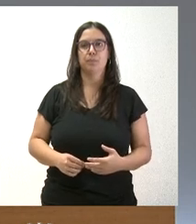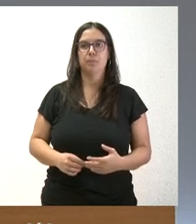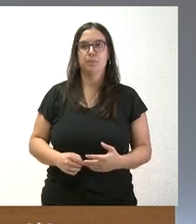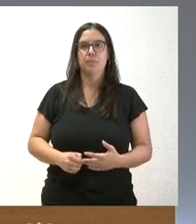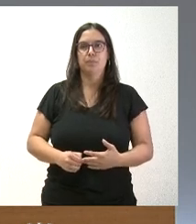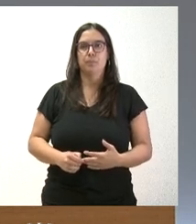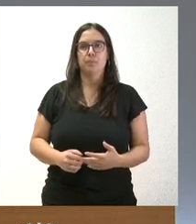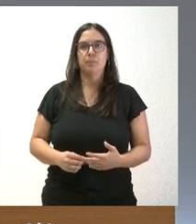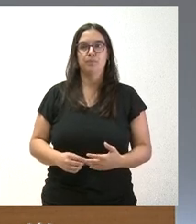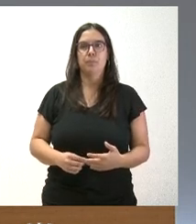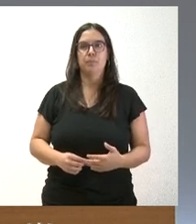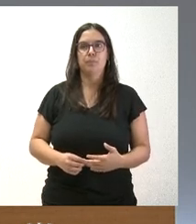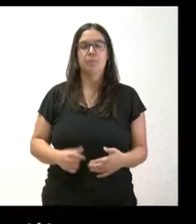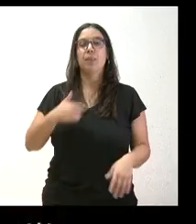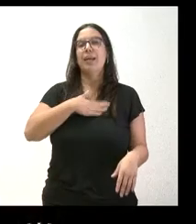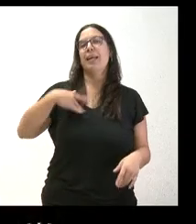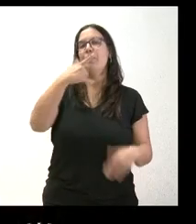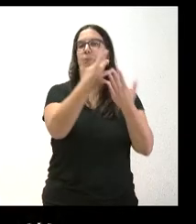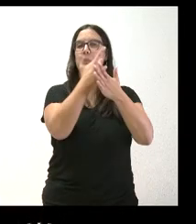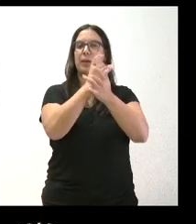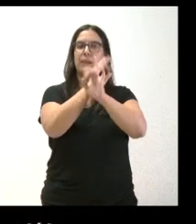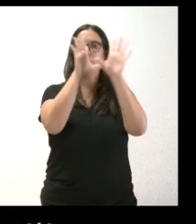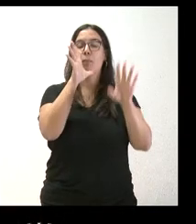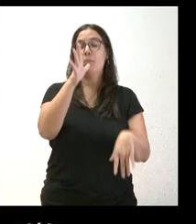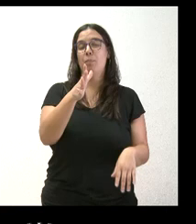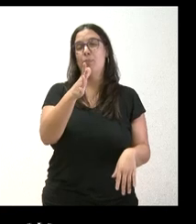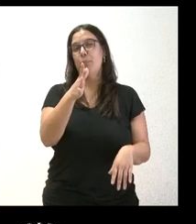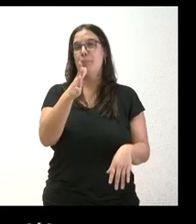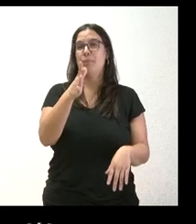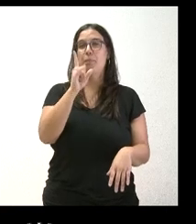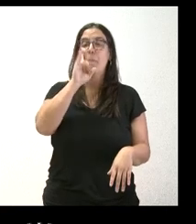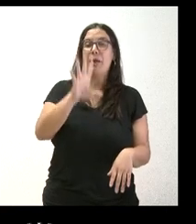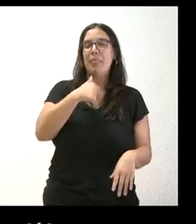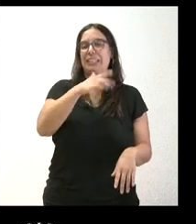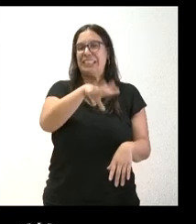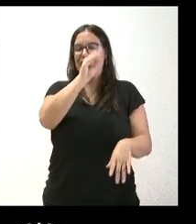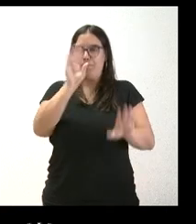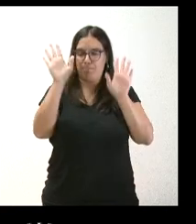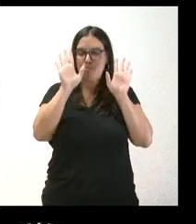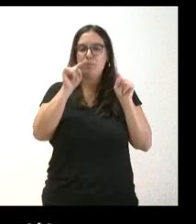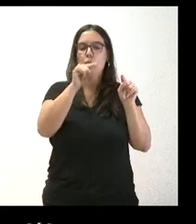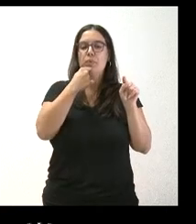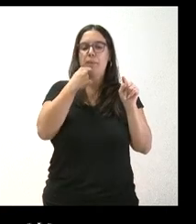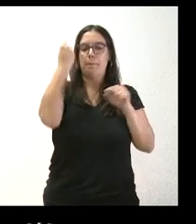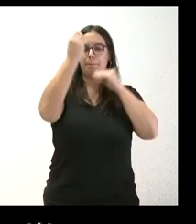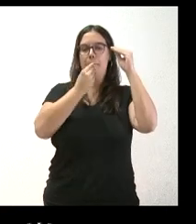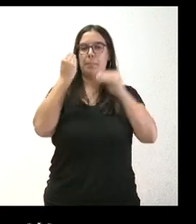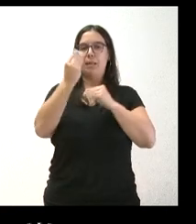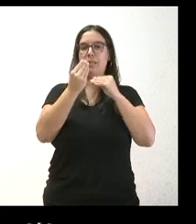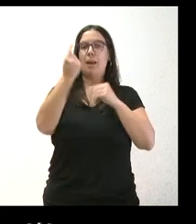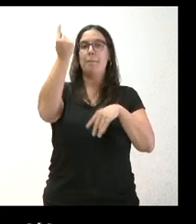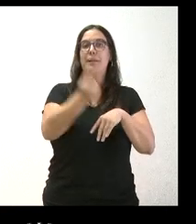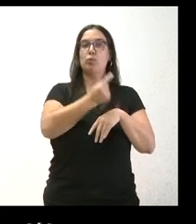Sí, quería que me aclarase, porque me parece entender que ustedes contemplan una prórroga de los